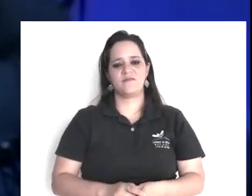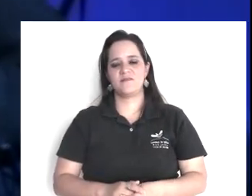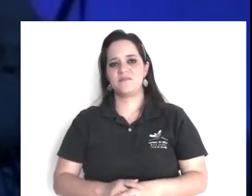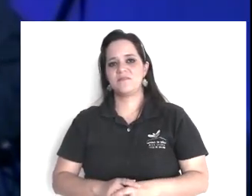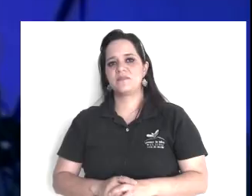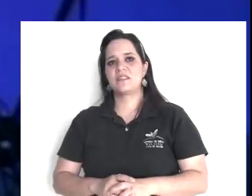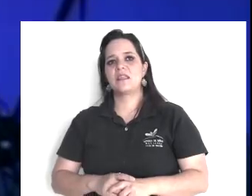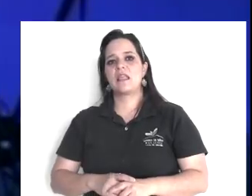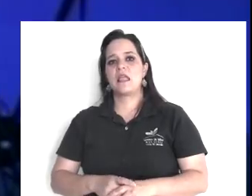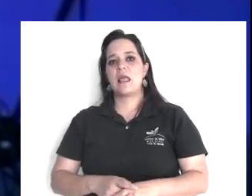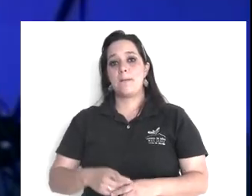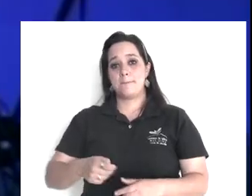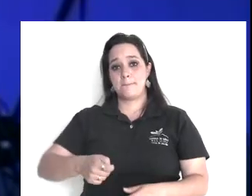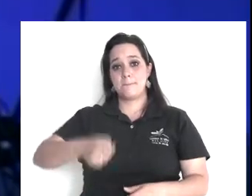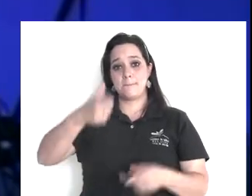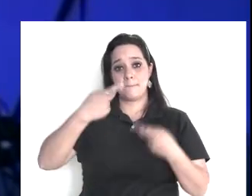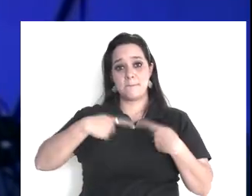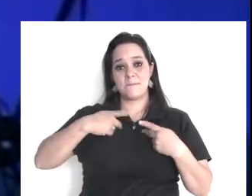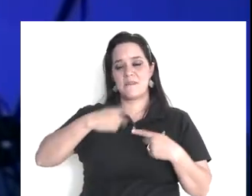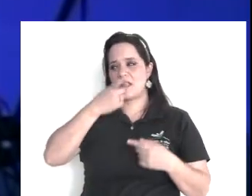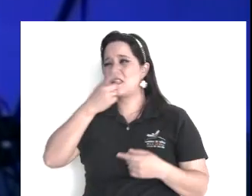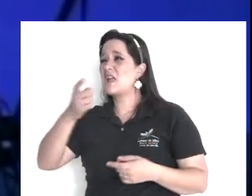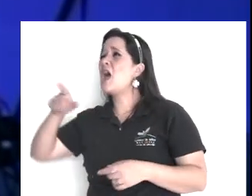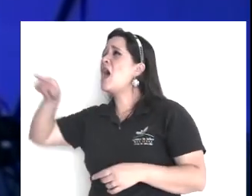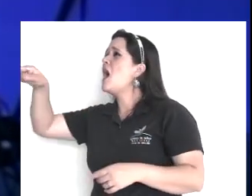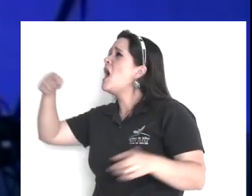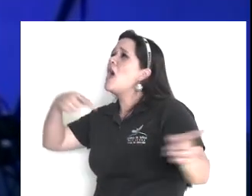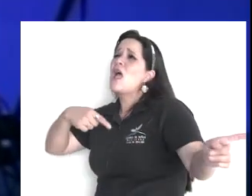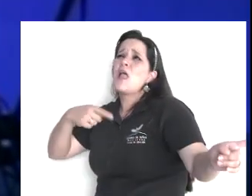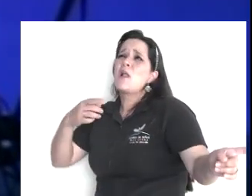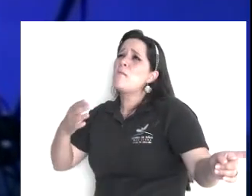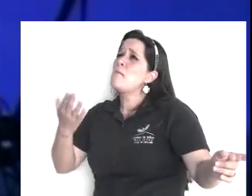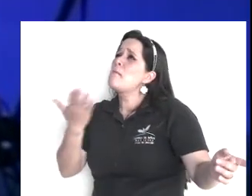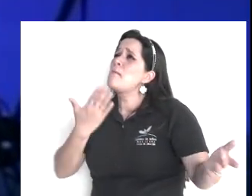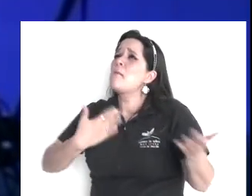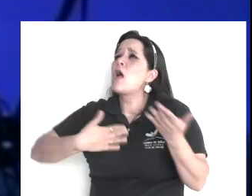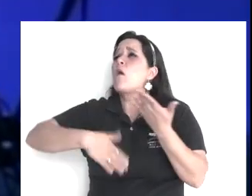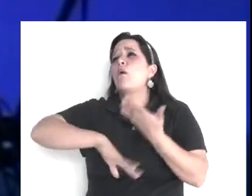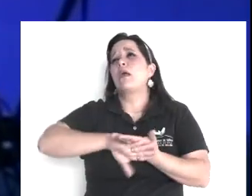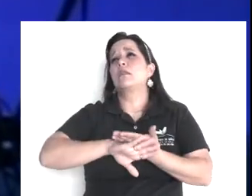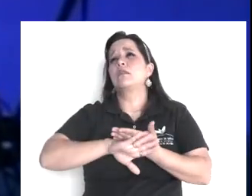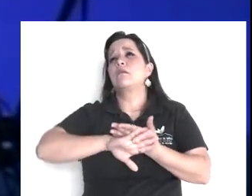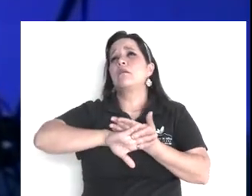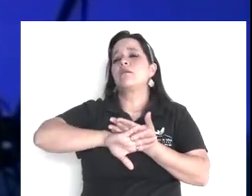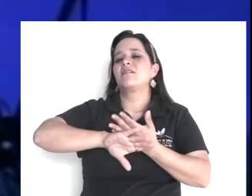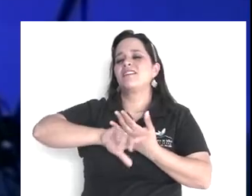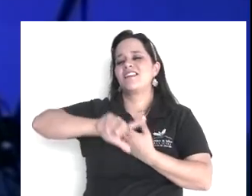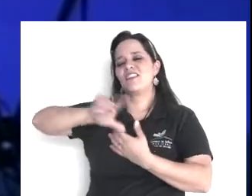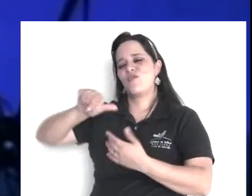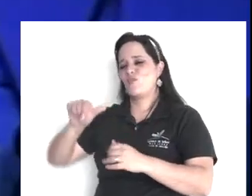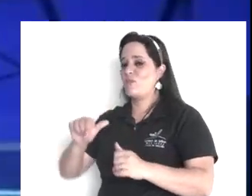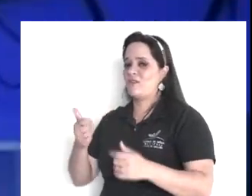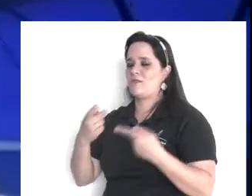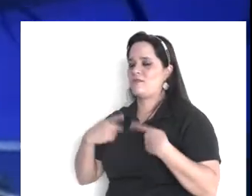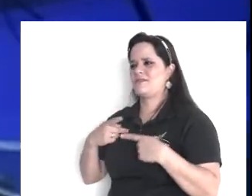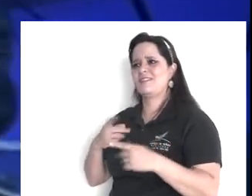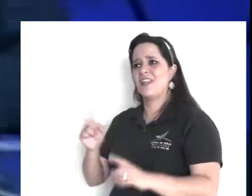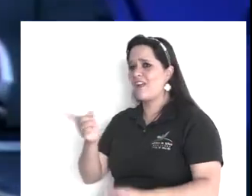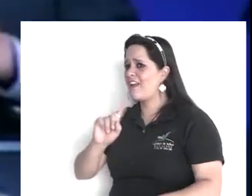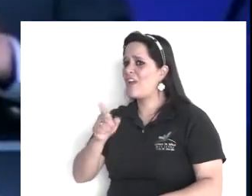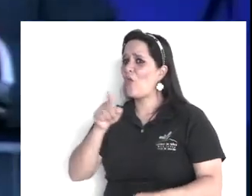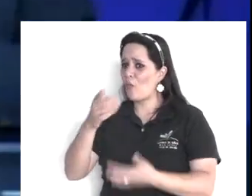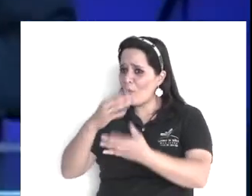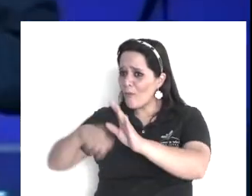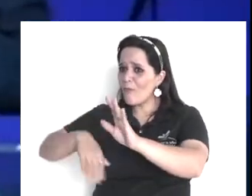el primero en defenderse, parece que tiene la razón, pero llega a su contrario, y lo